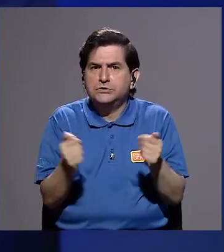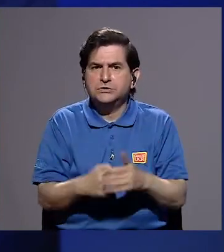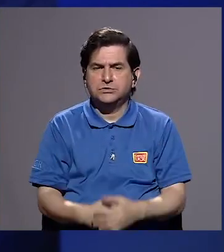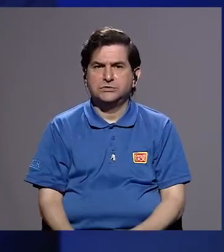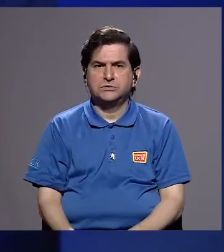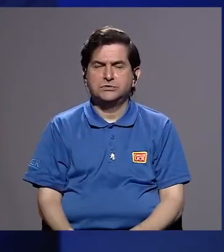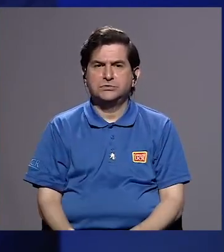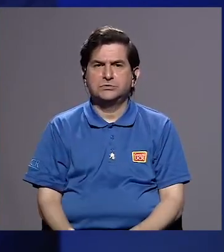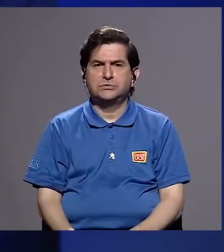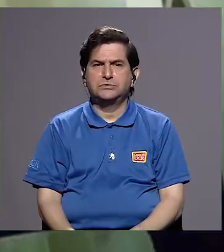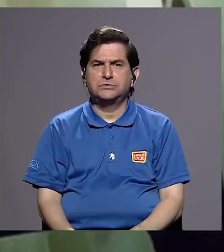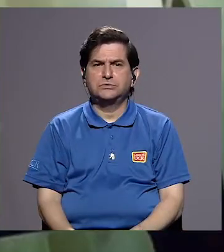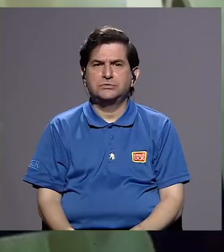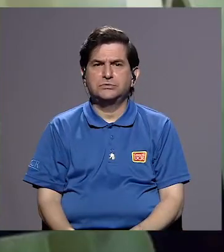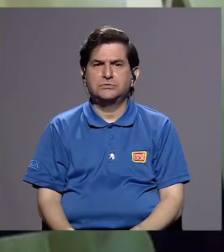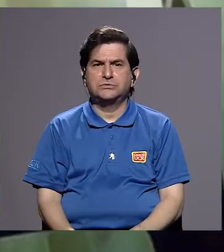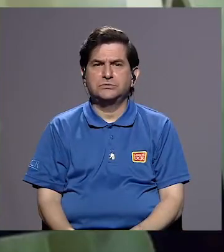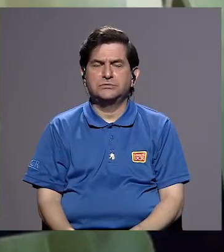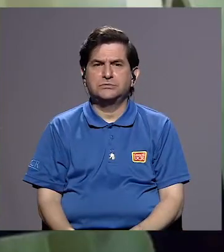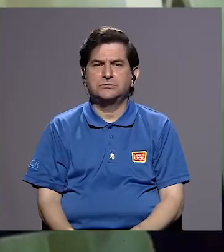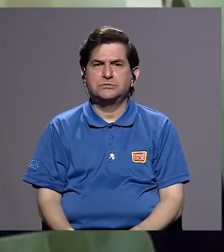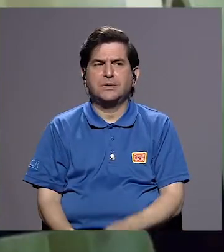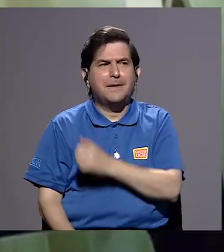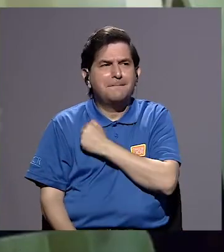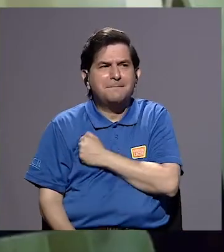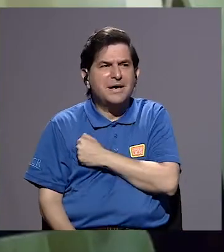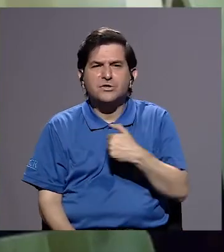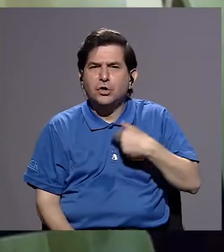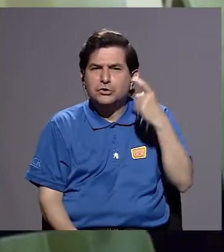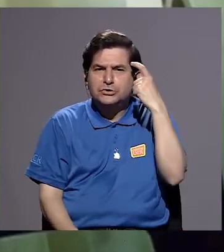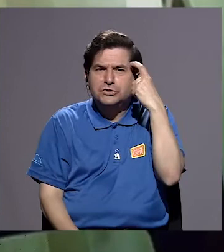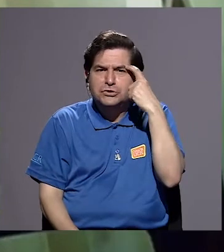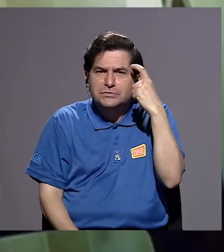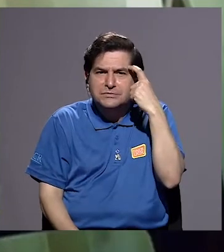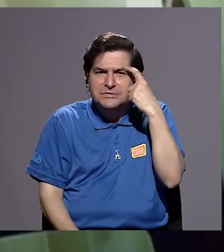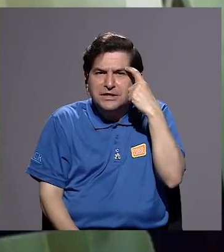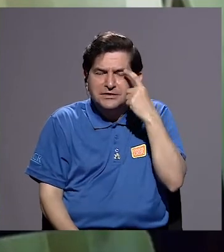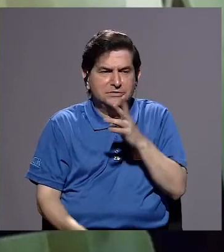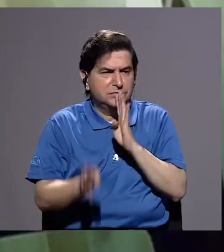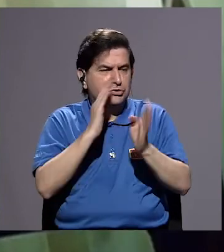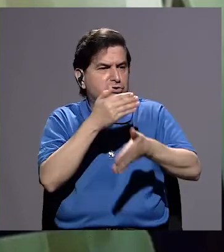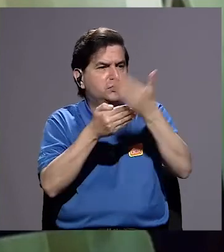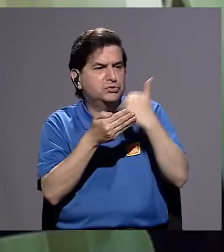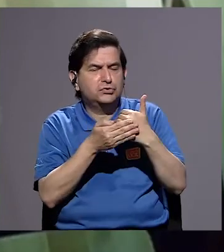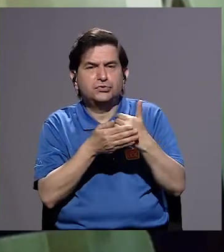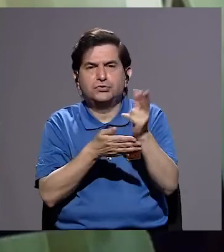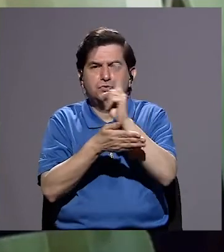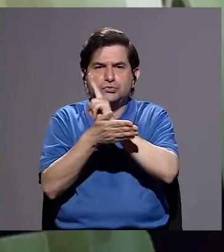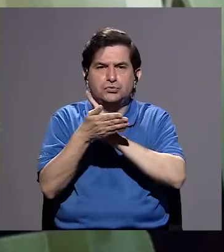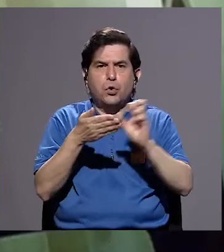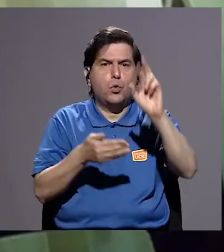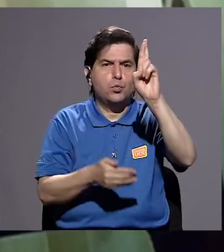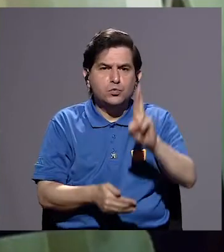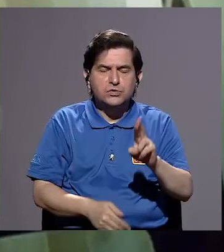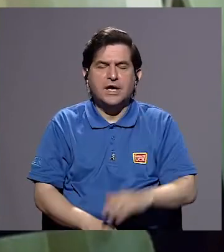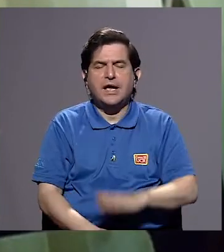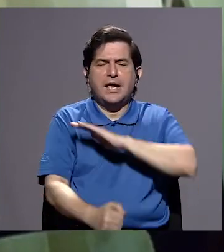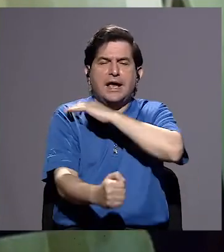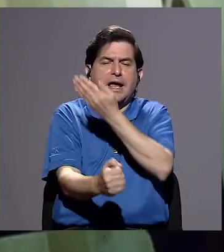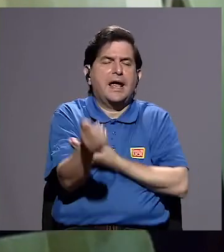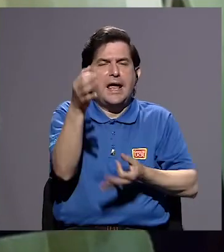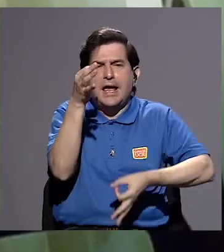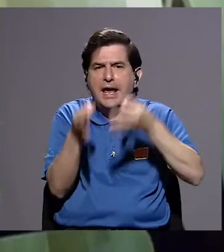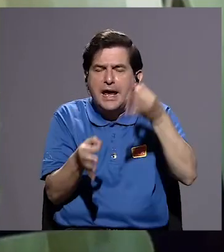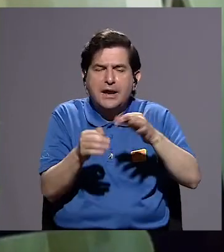Si tenemos... Perdón, pienso lo que hablábamos de la Universidad de Costa Rica, el